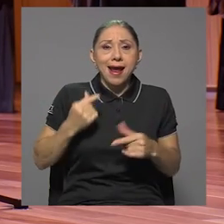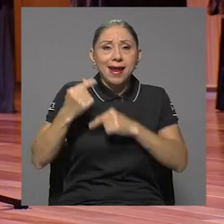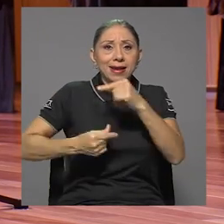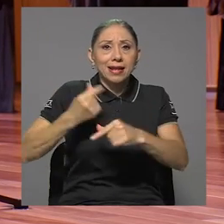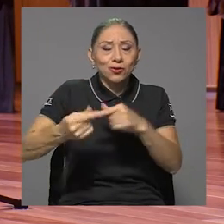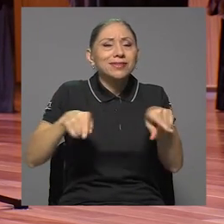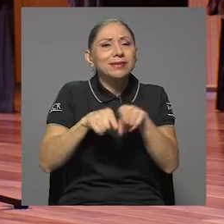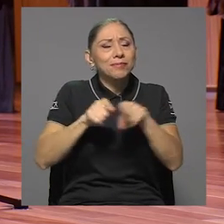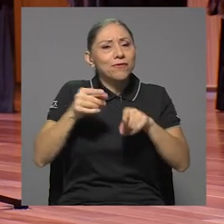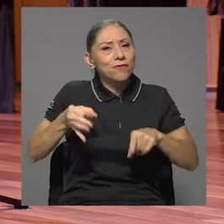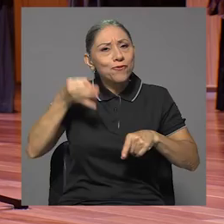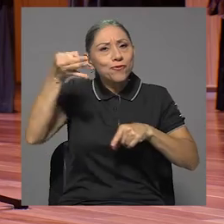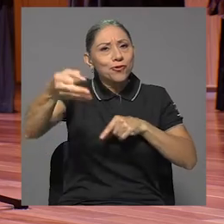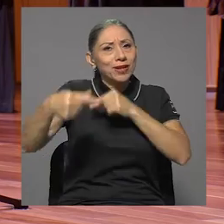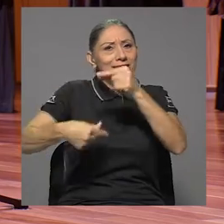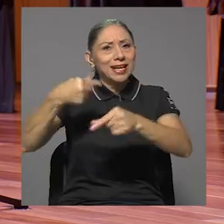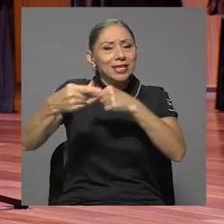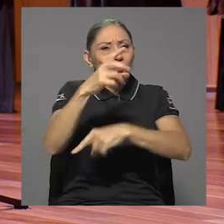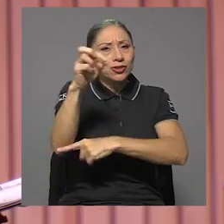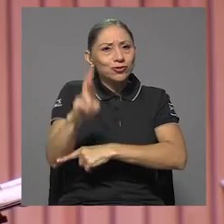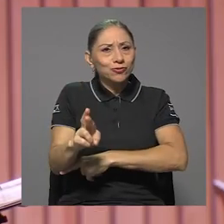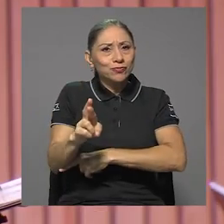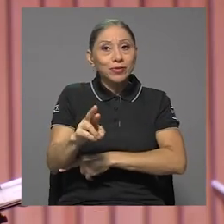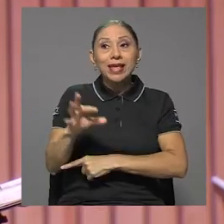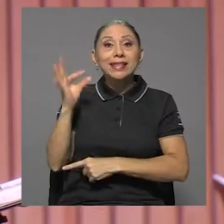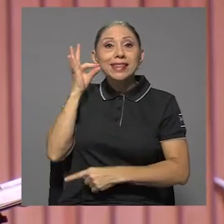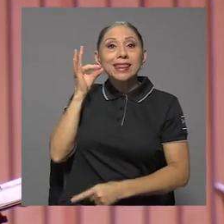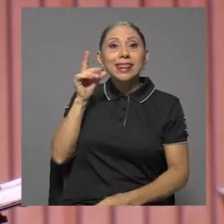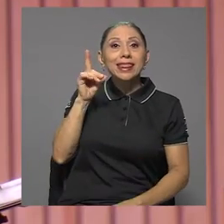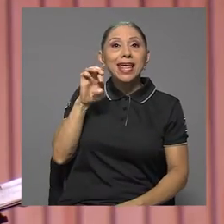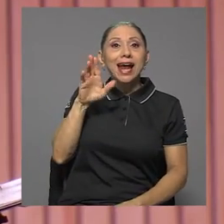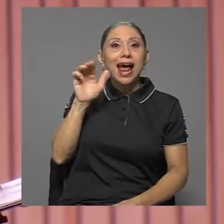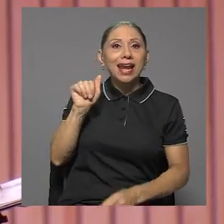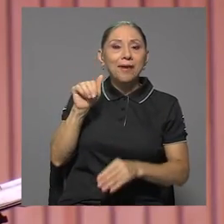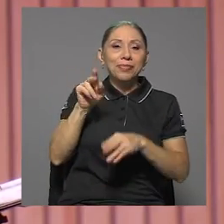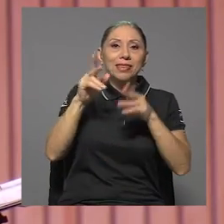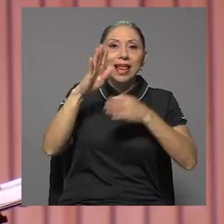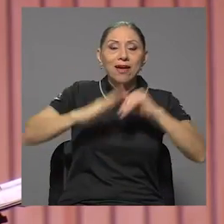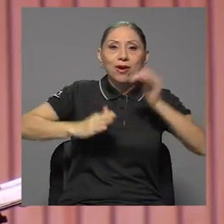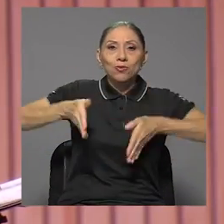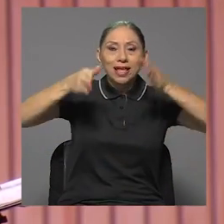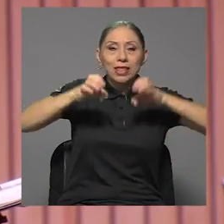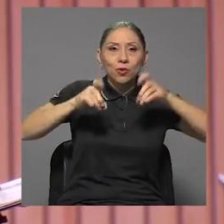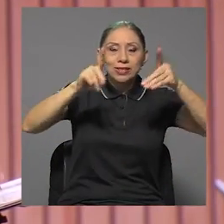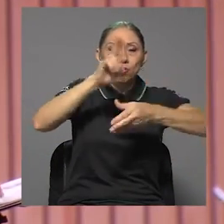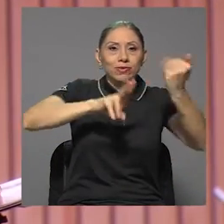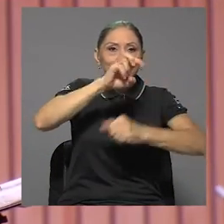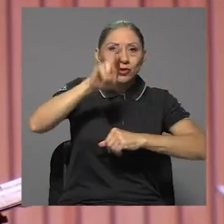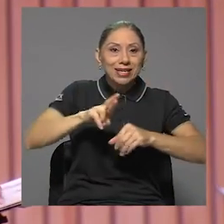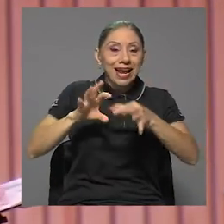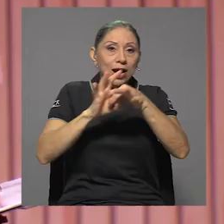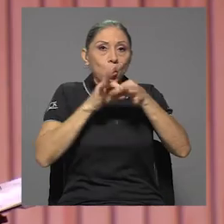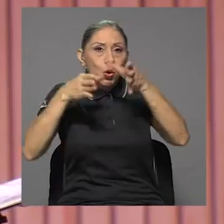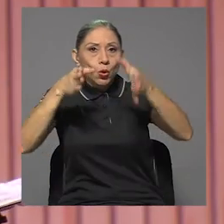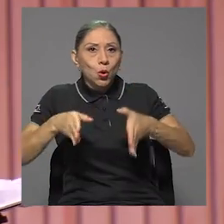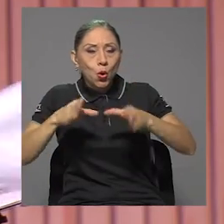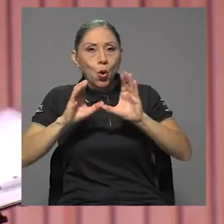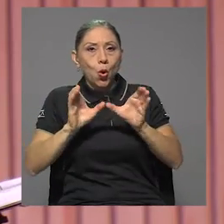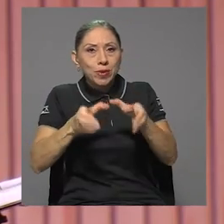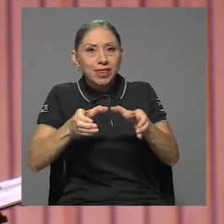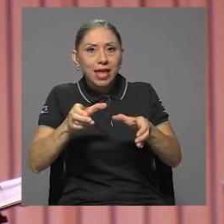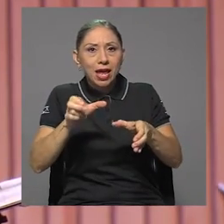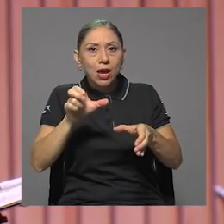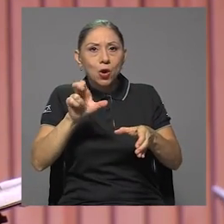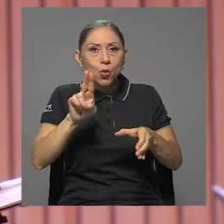y para las futuras generaciones en nuestro país. La decana de la Facultad de Educación de la UCR y coordinadora del